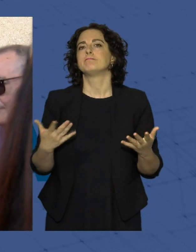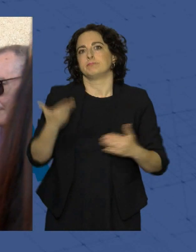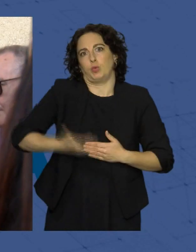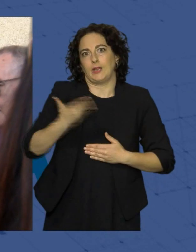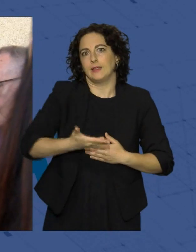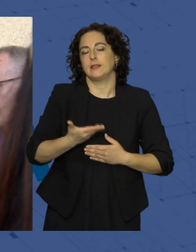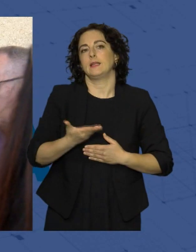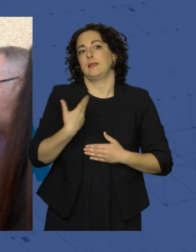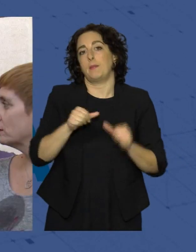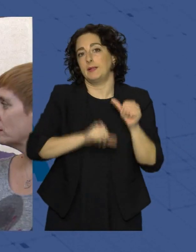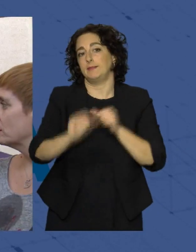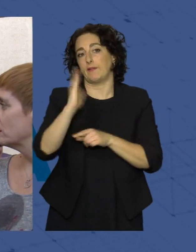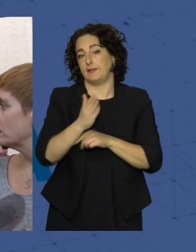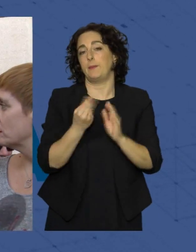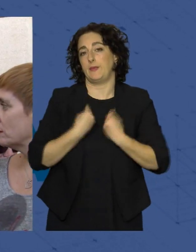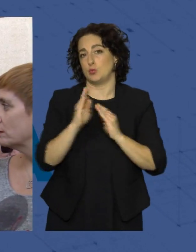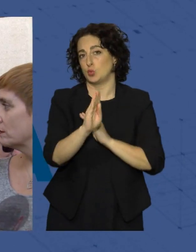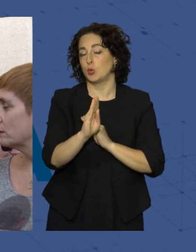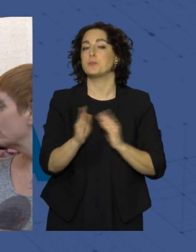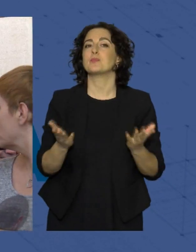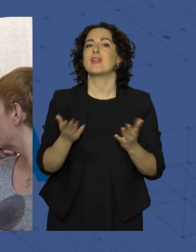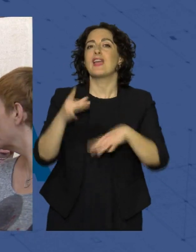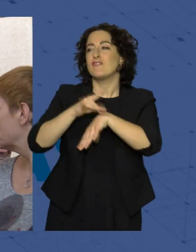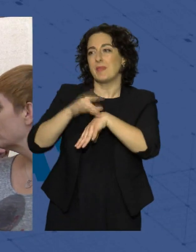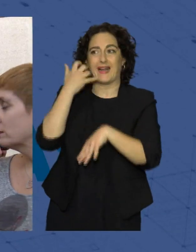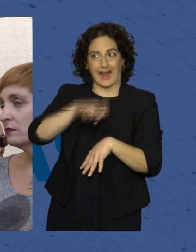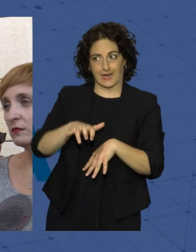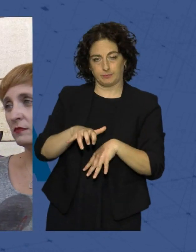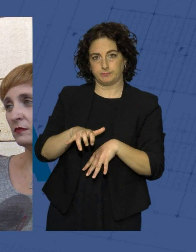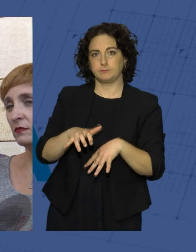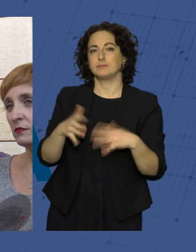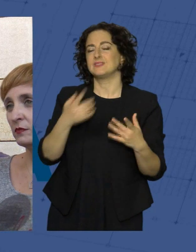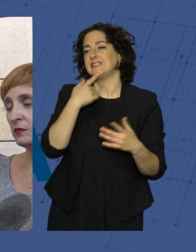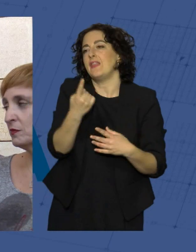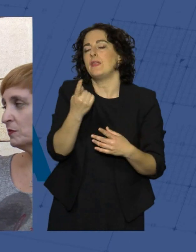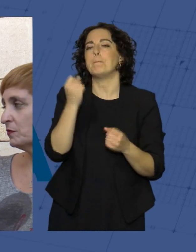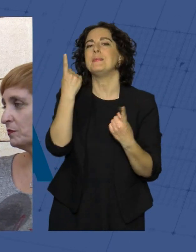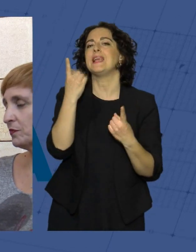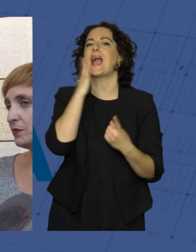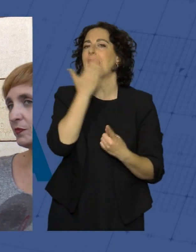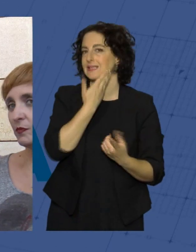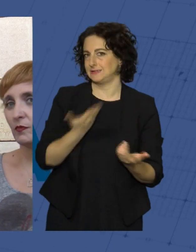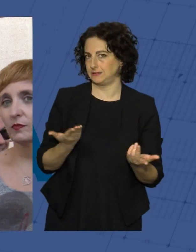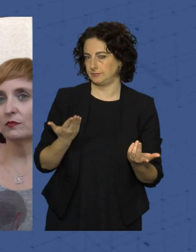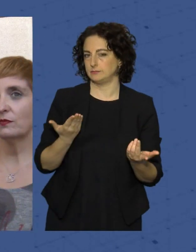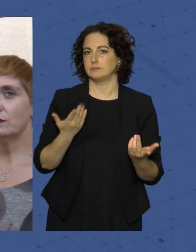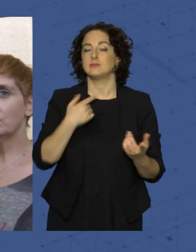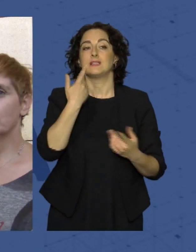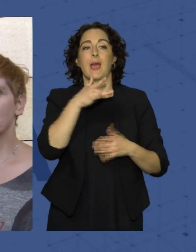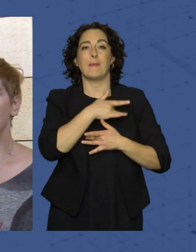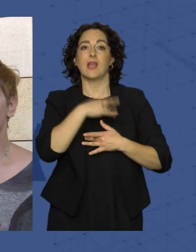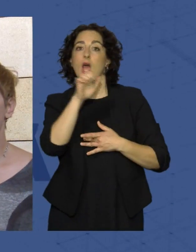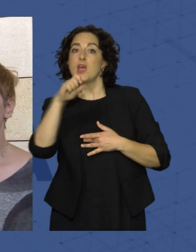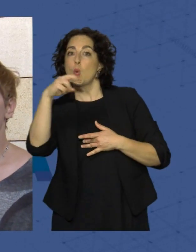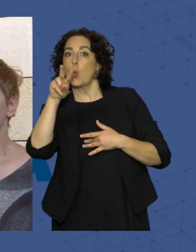a condicionar la vida de los pacientes. Es una enfermedad rara, se dice de las mil caras. Como bien ha dicho María Eugenia, tenemos que